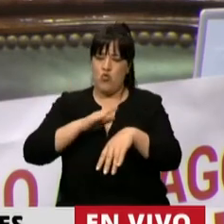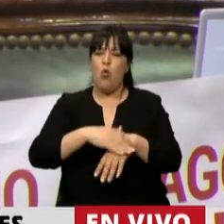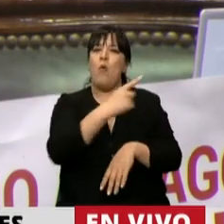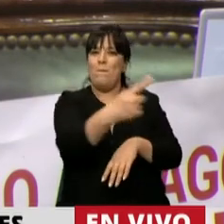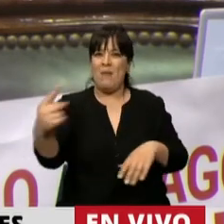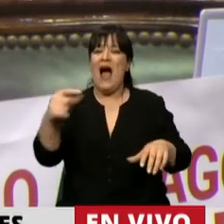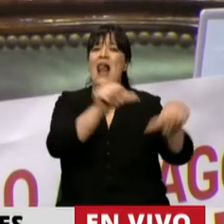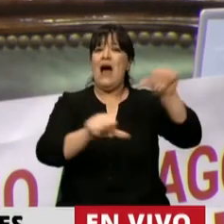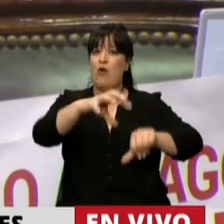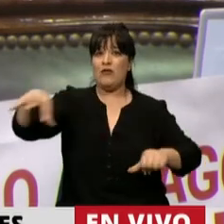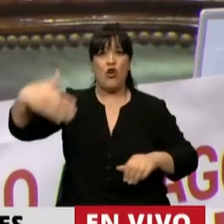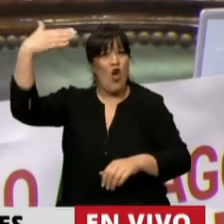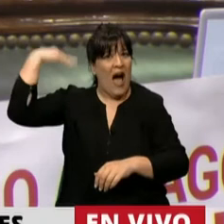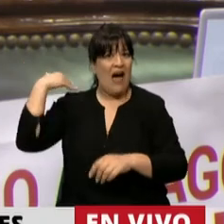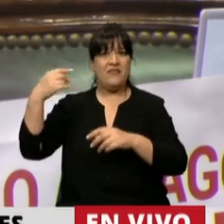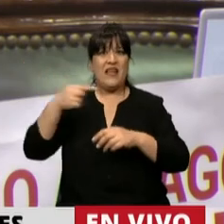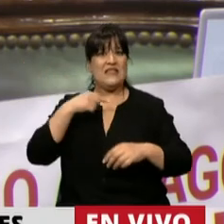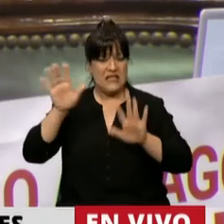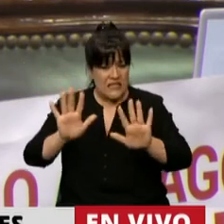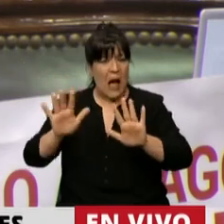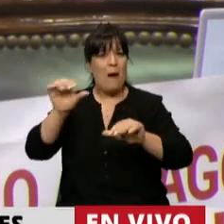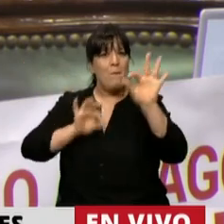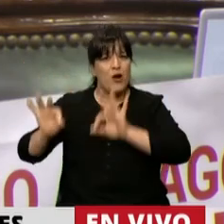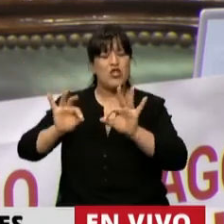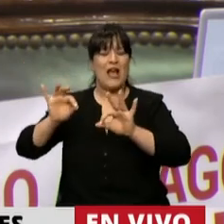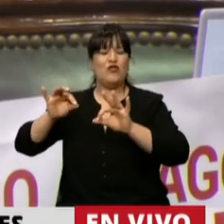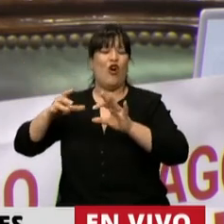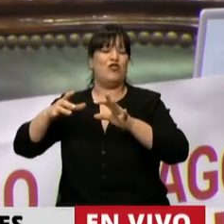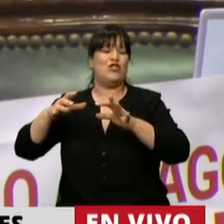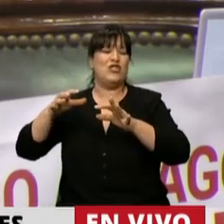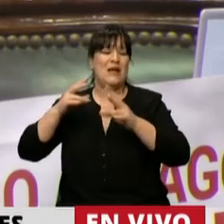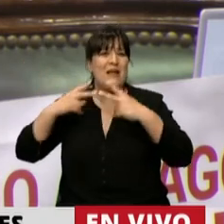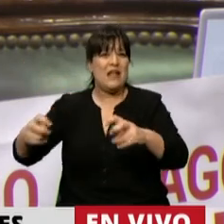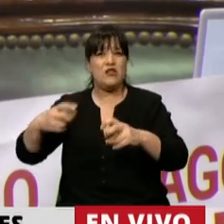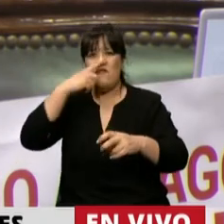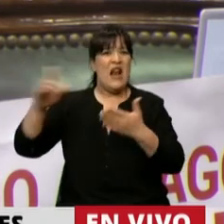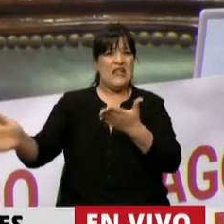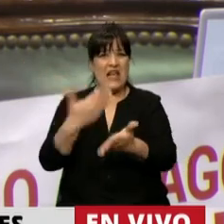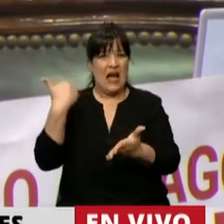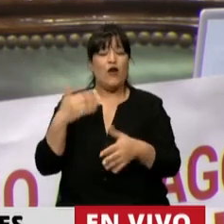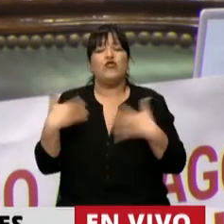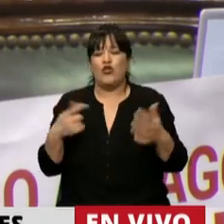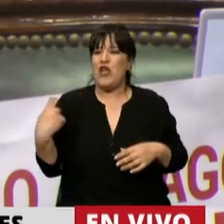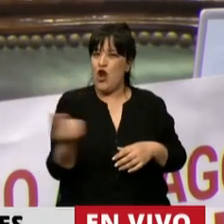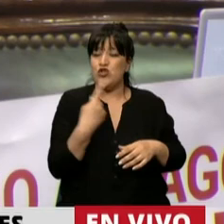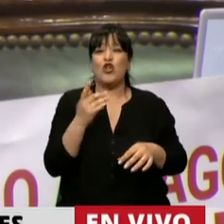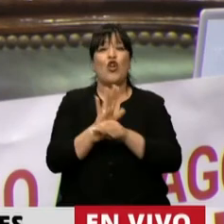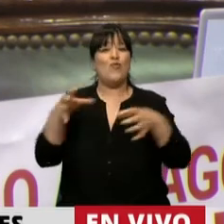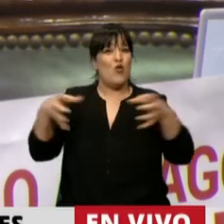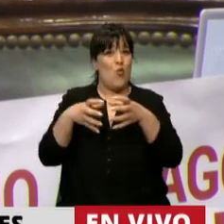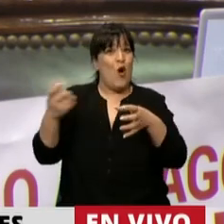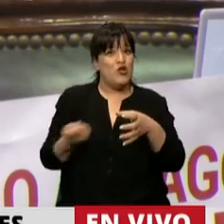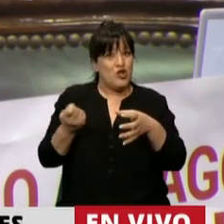haber desfinanciado todos los proyectos de investigación. Entonces, para nosotros que somos socialistas de lo que se trata es de que toda la invención